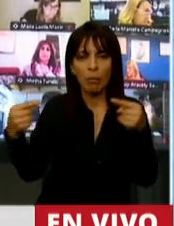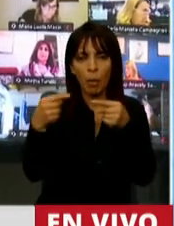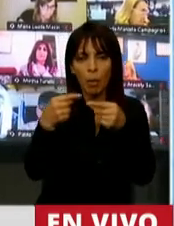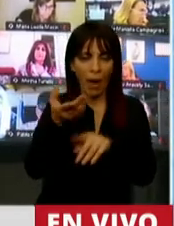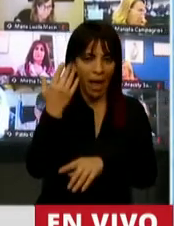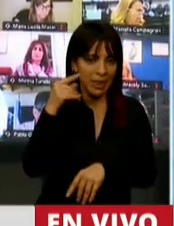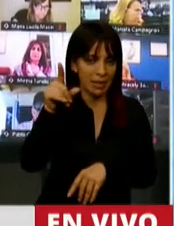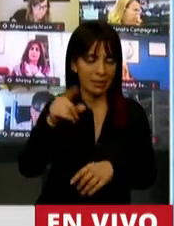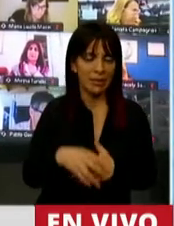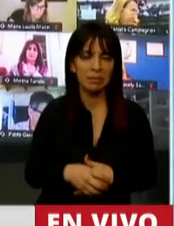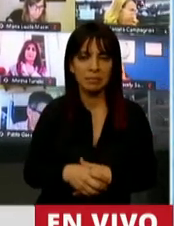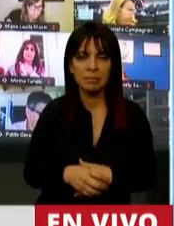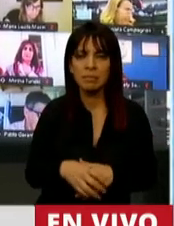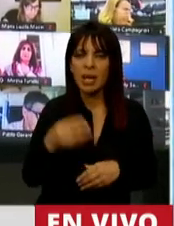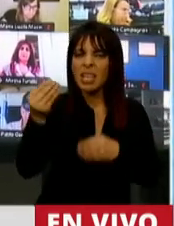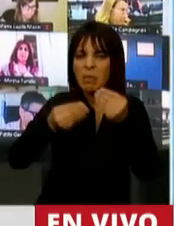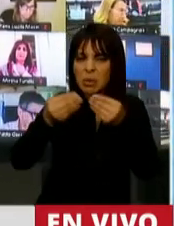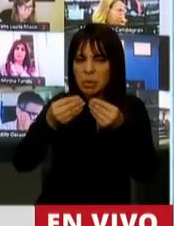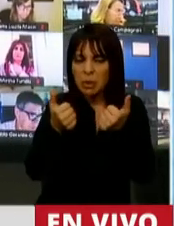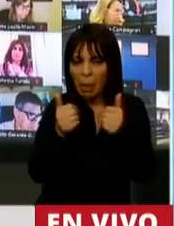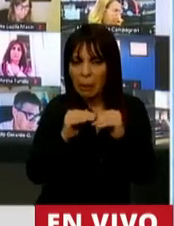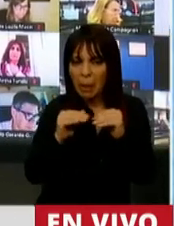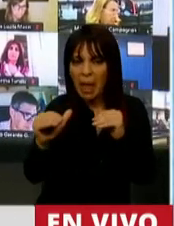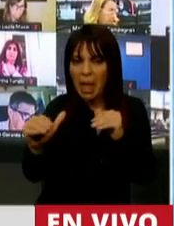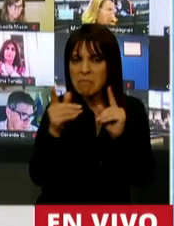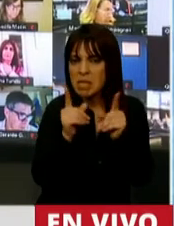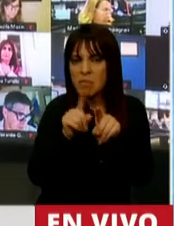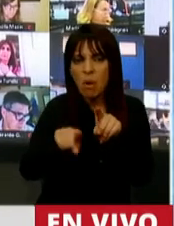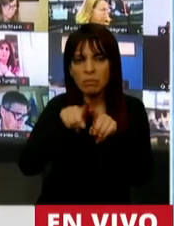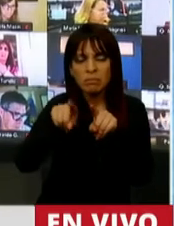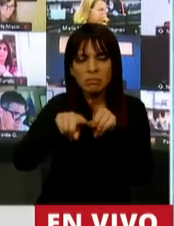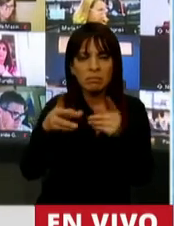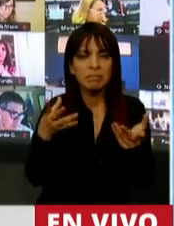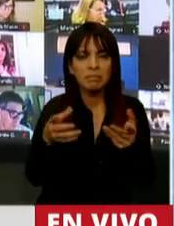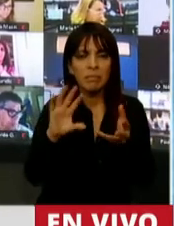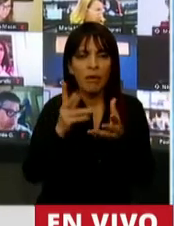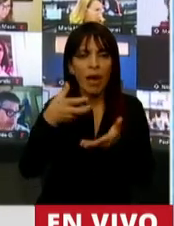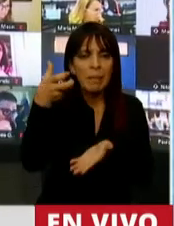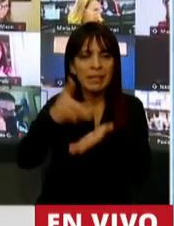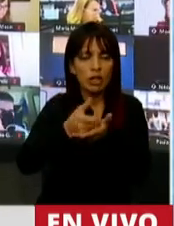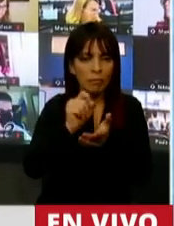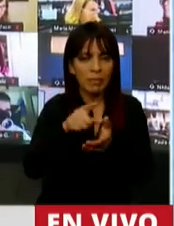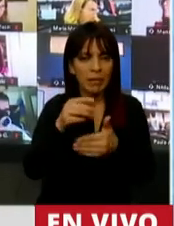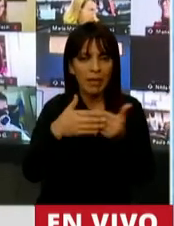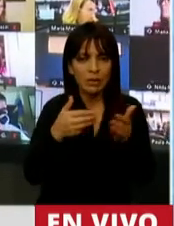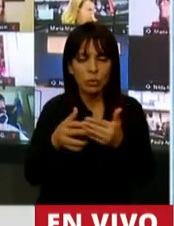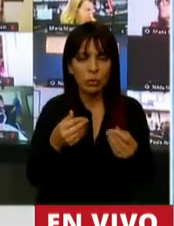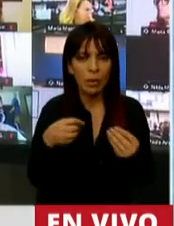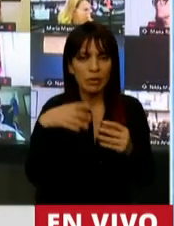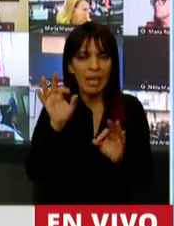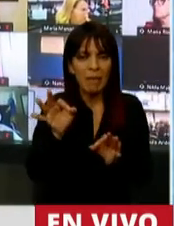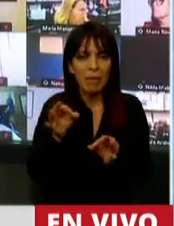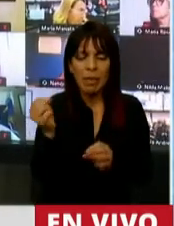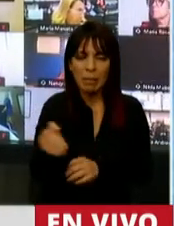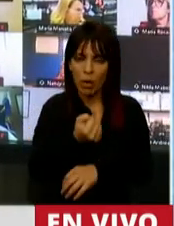a Santiago del Estero. Y con un presupuesto equilibrado, con una fuerte inversión en la infraestructura. Por eso sabemos la importancia que tiene.